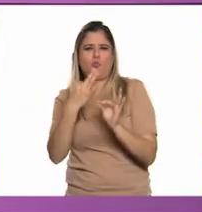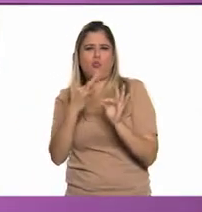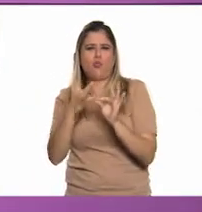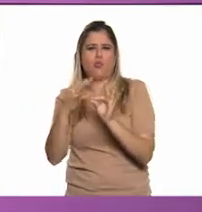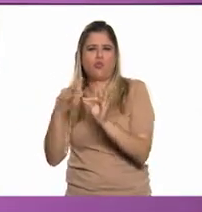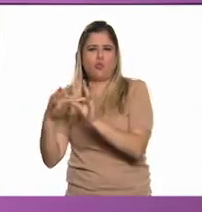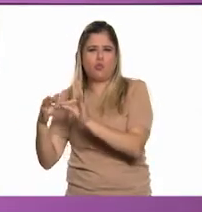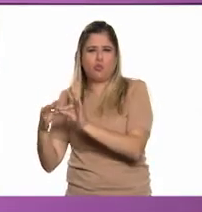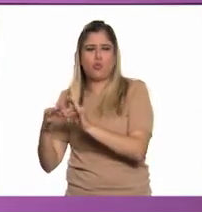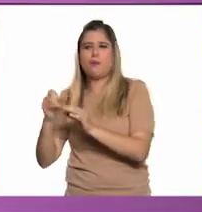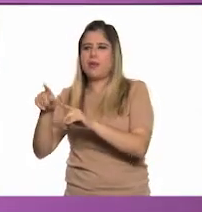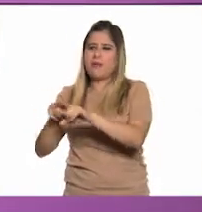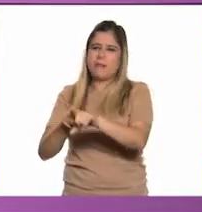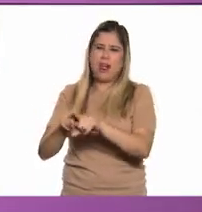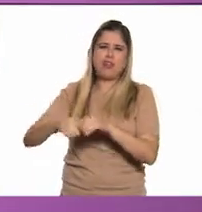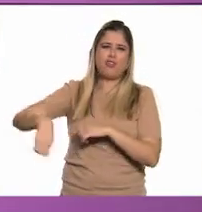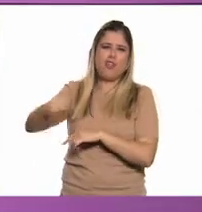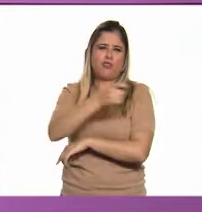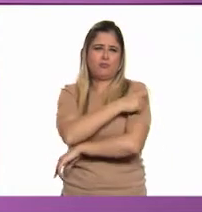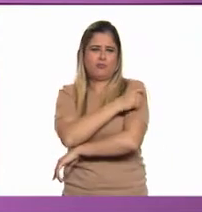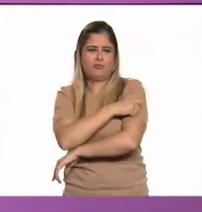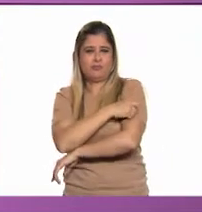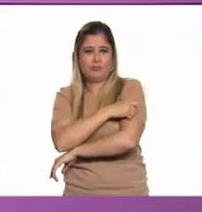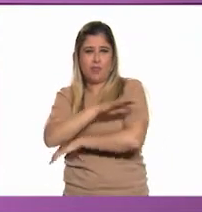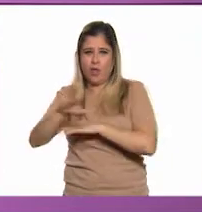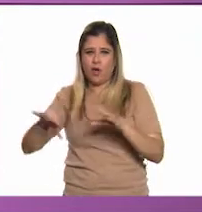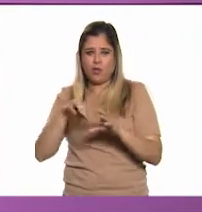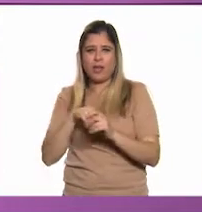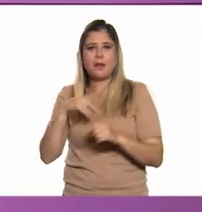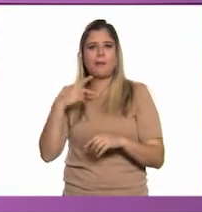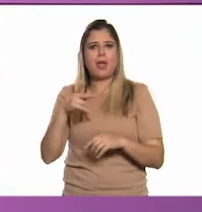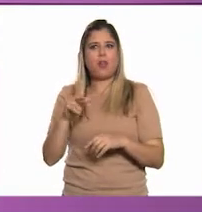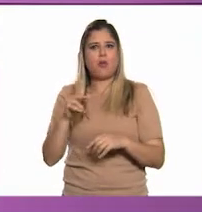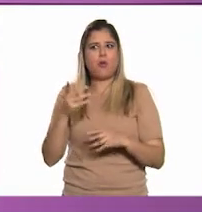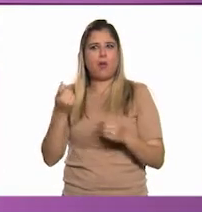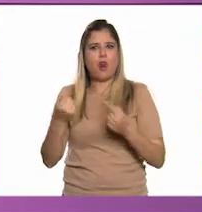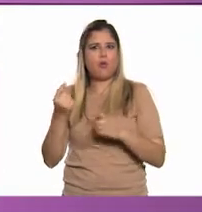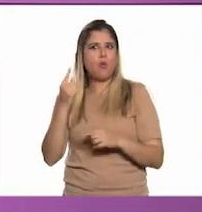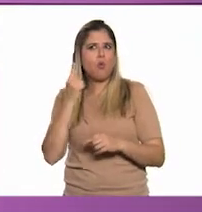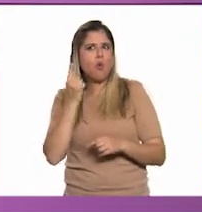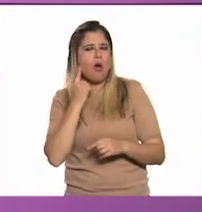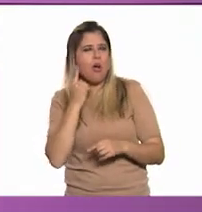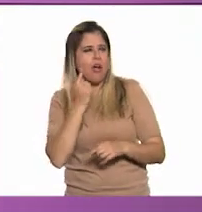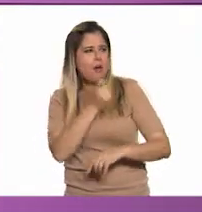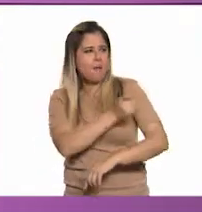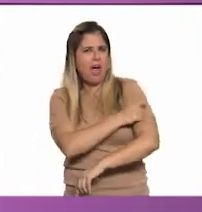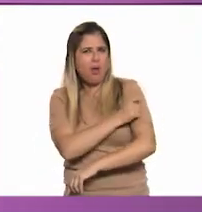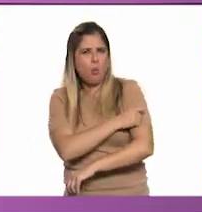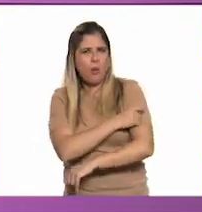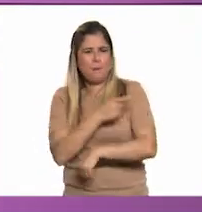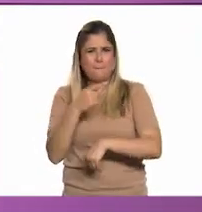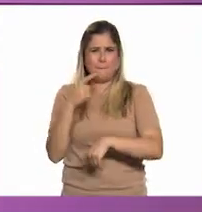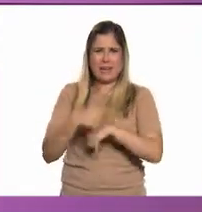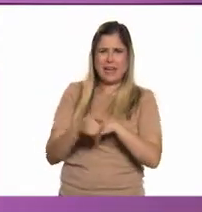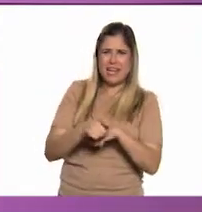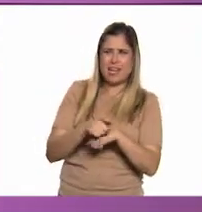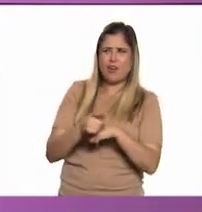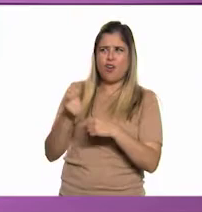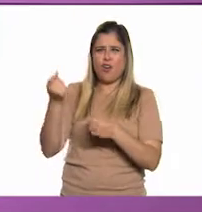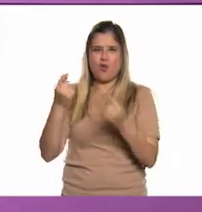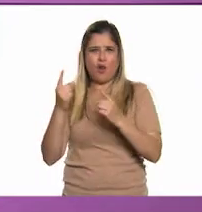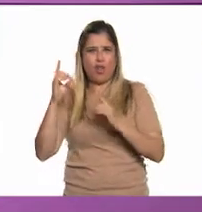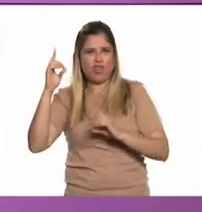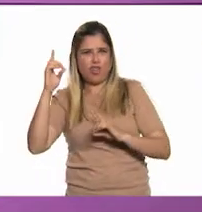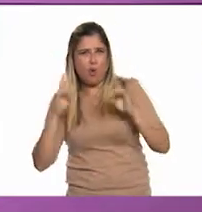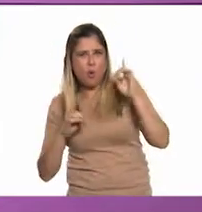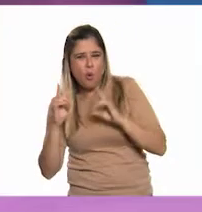Hicieron lo mismo con mis hermanos y todo, nos pusieron todas, pero últimamente escucharon y leyeron muchos comentarios que ponían en duda